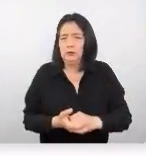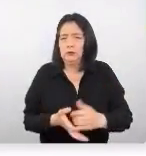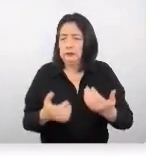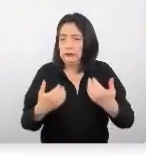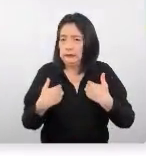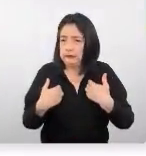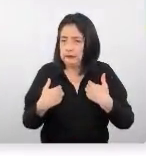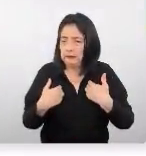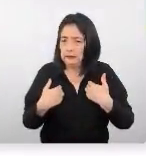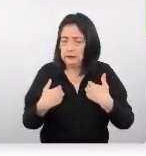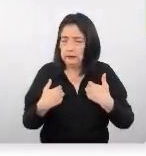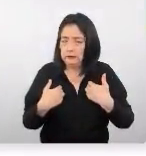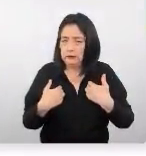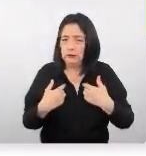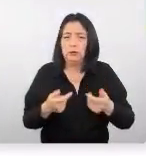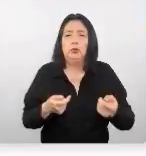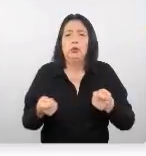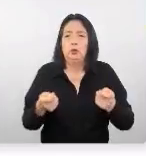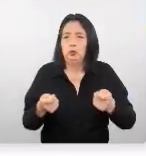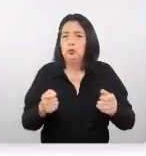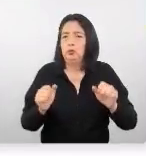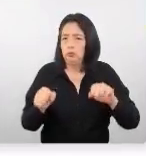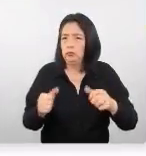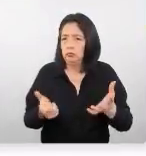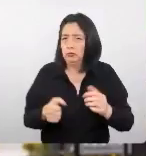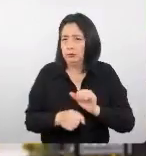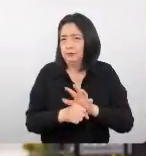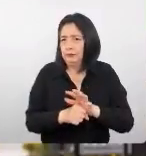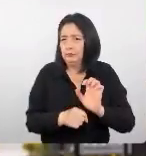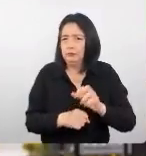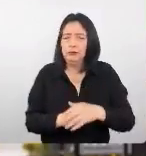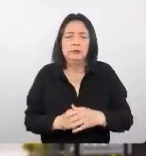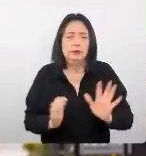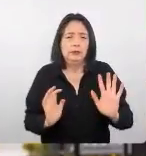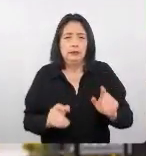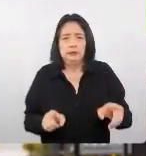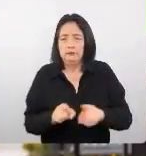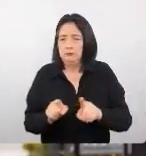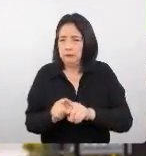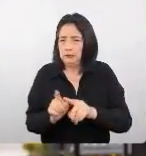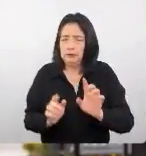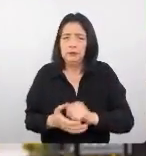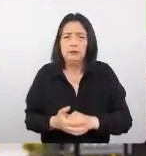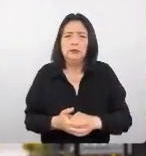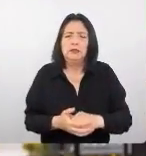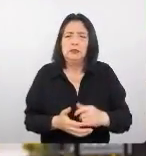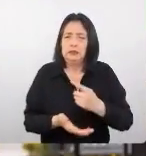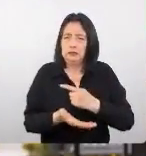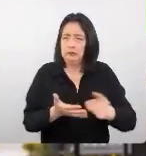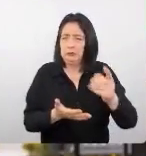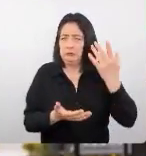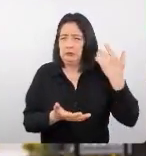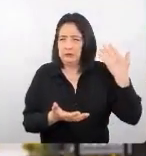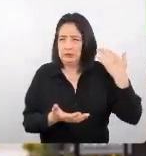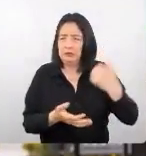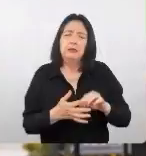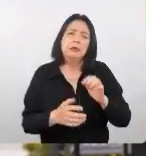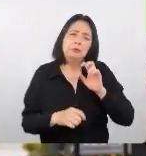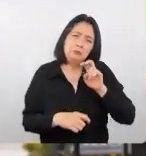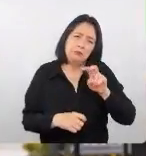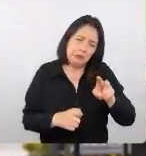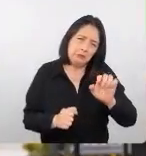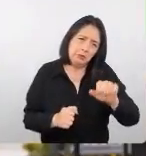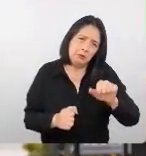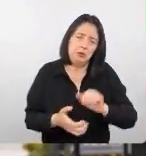bastante controlada la situación ¿sí? incluso justo la semana pasada vimos que ya